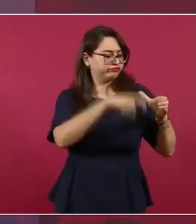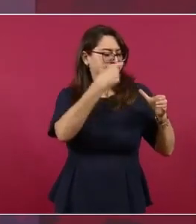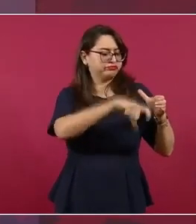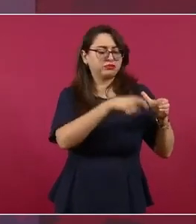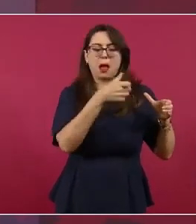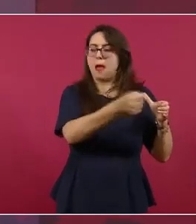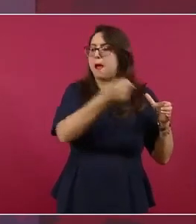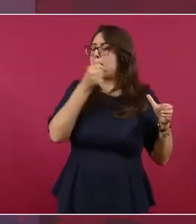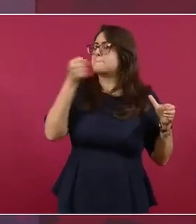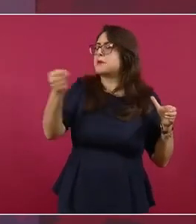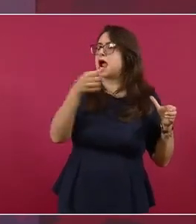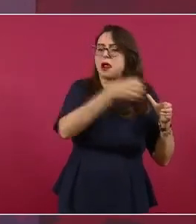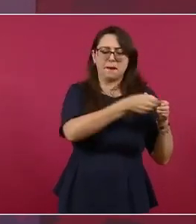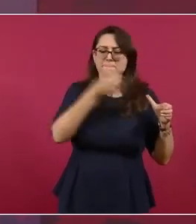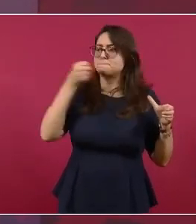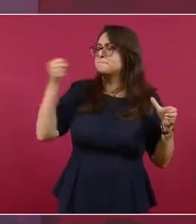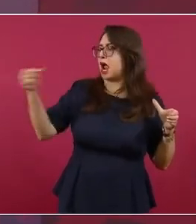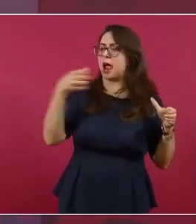tú?